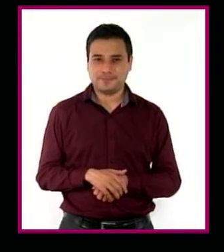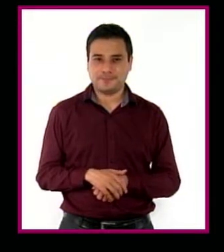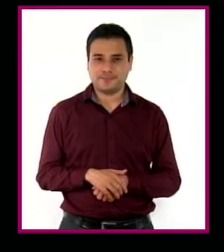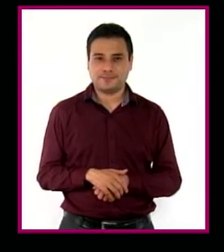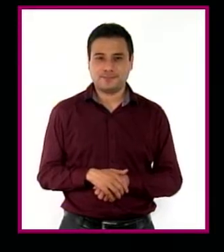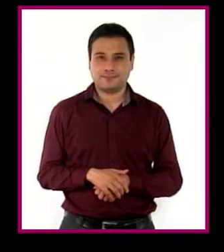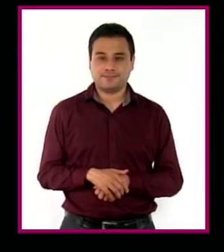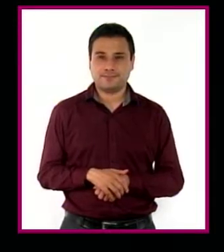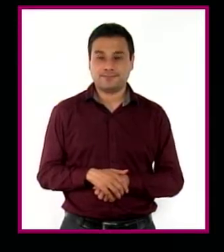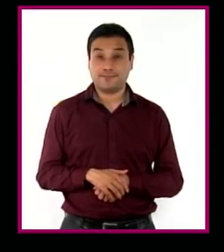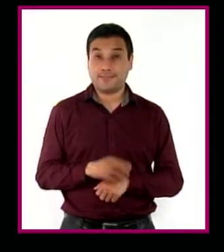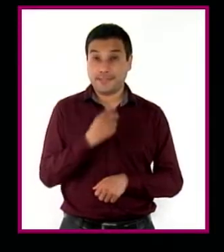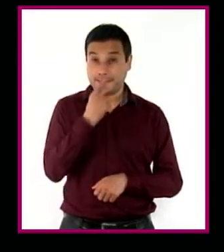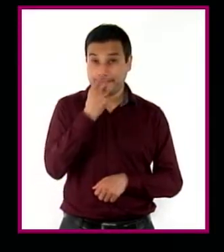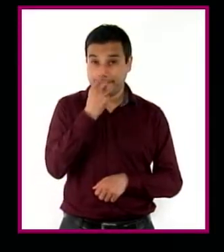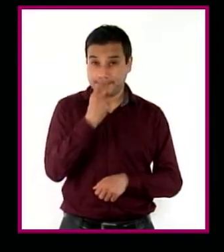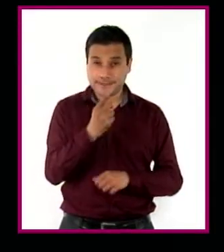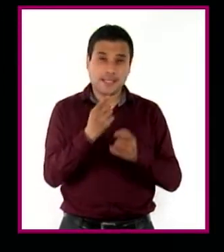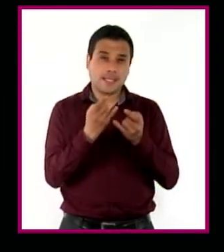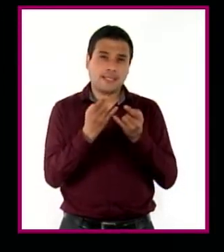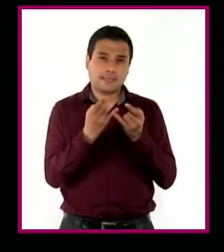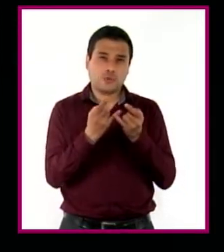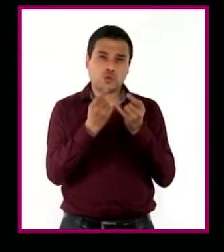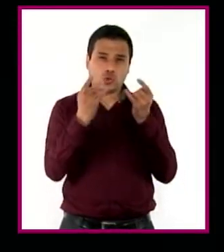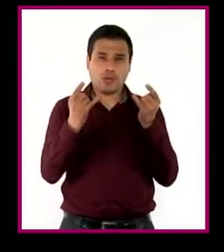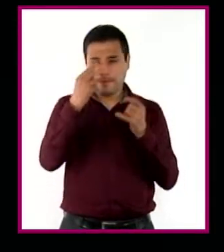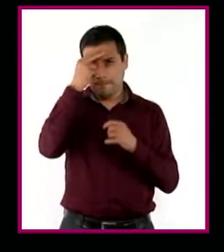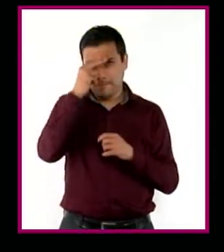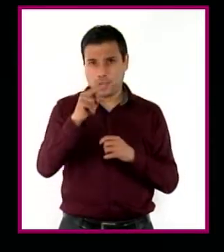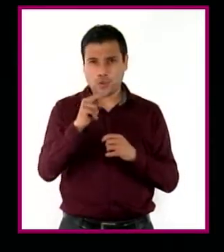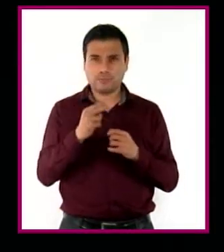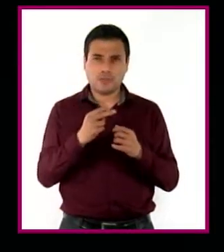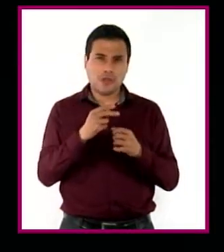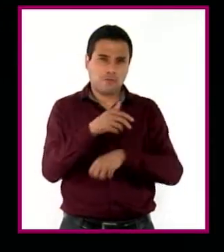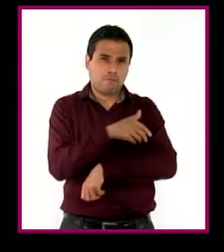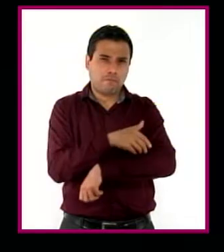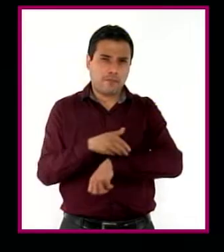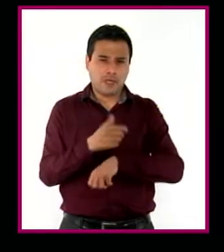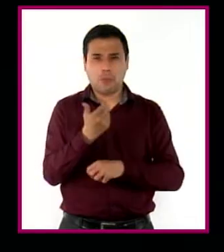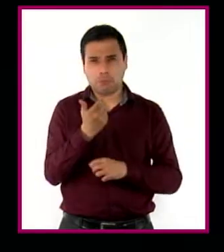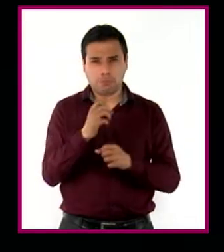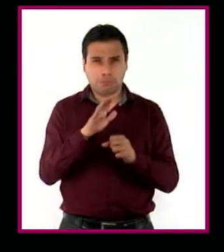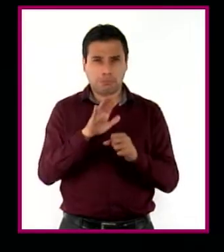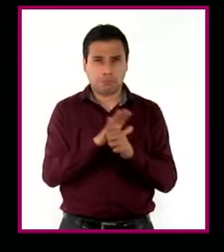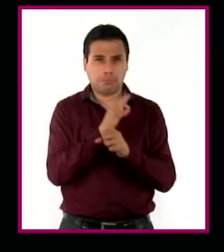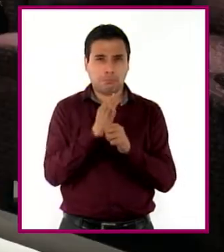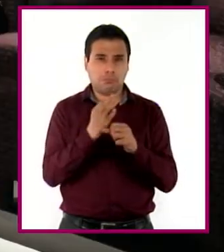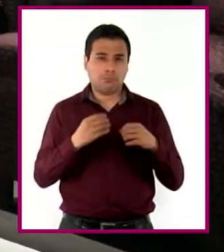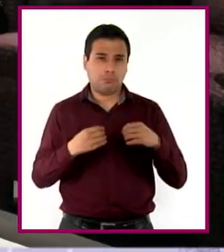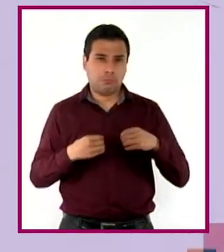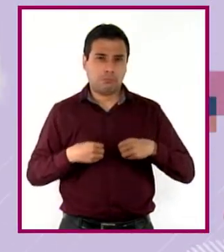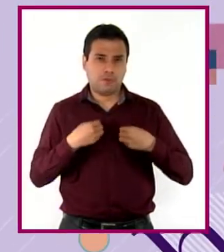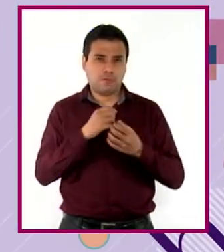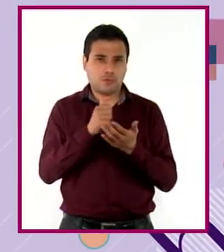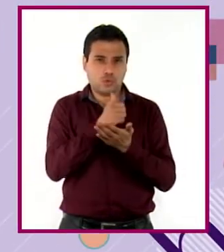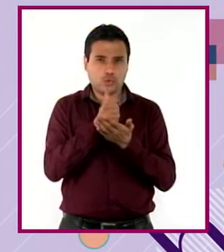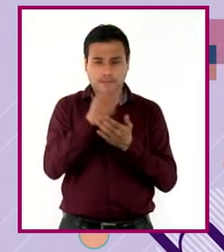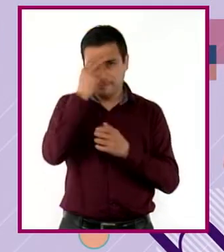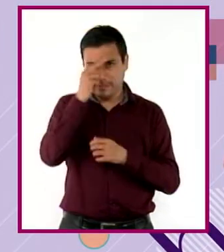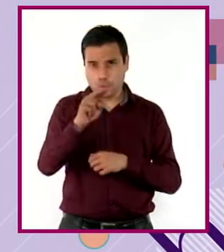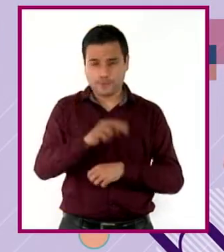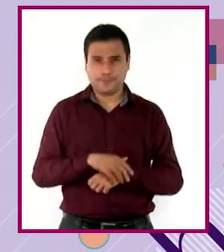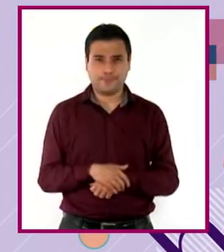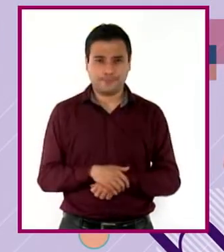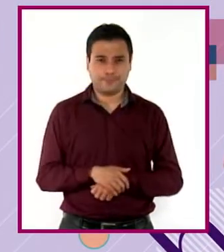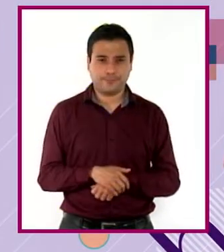nos muestra la historia de una familia mexicana de clase media, habitantes de la capital del país. Jorge,